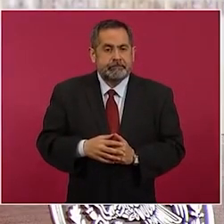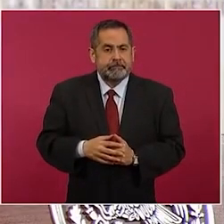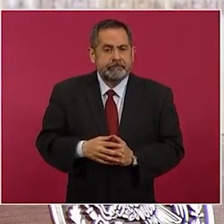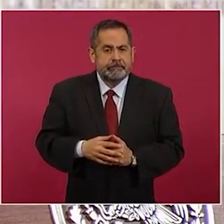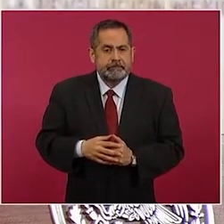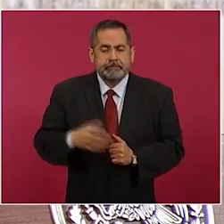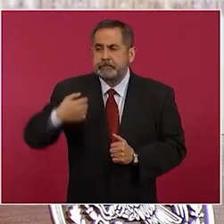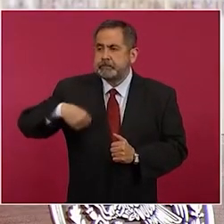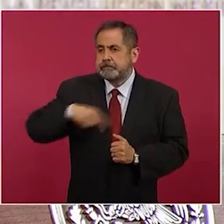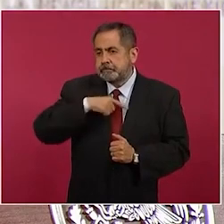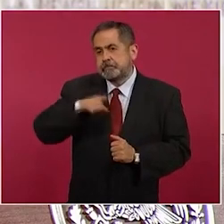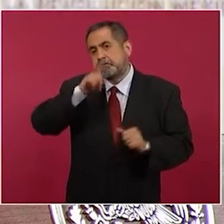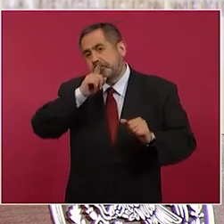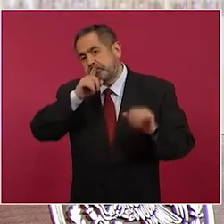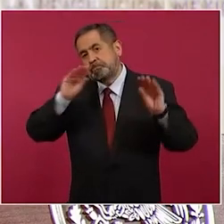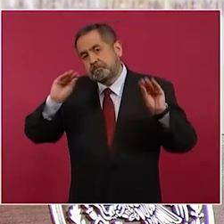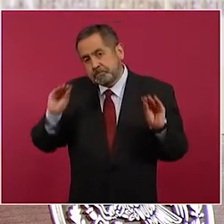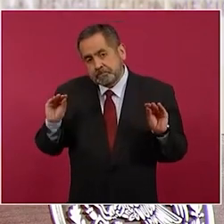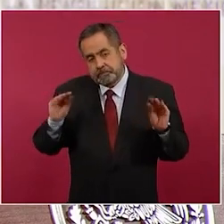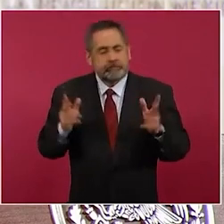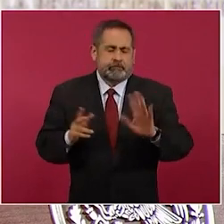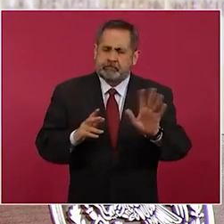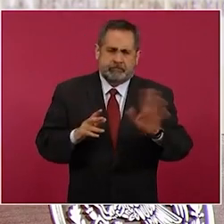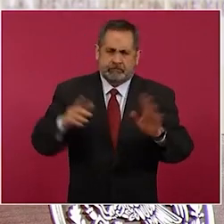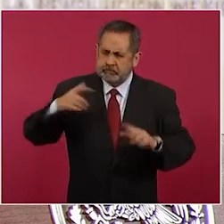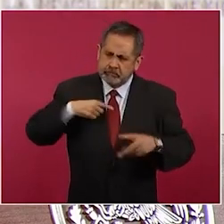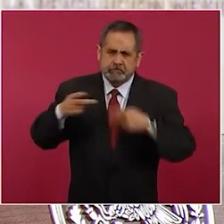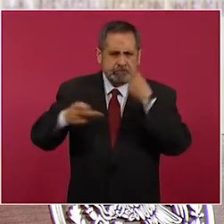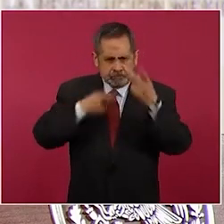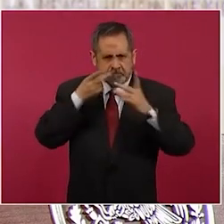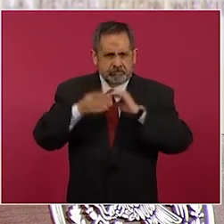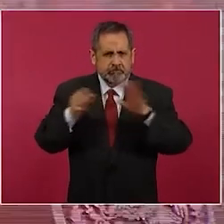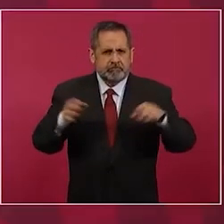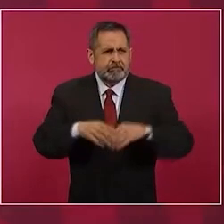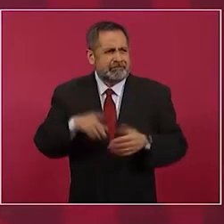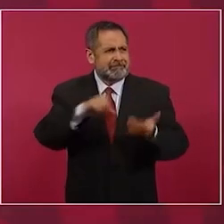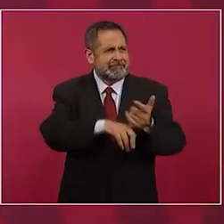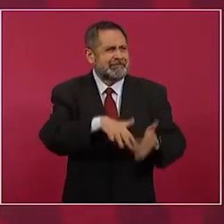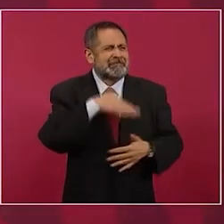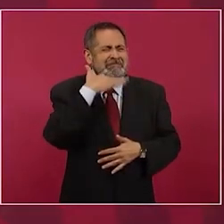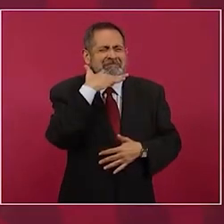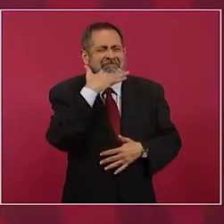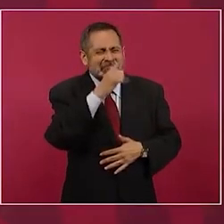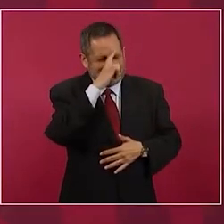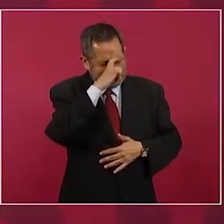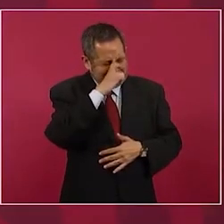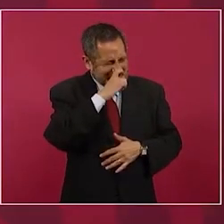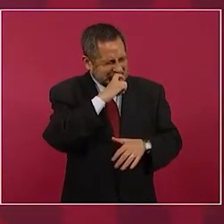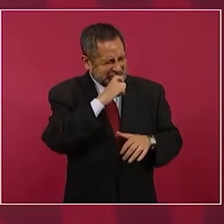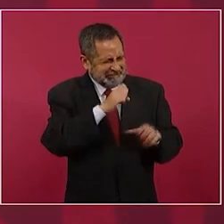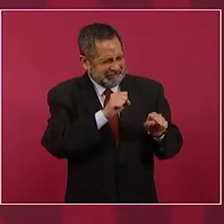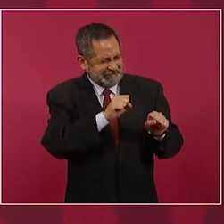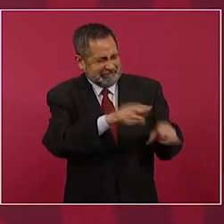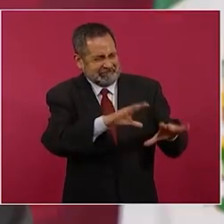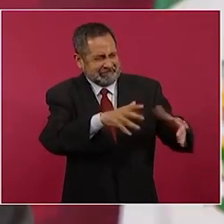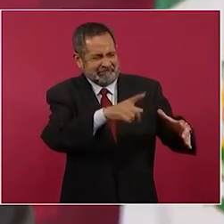quedarnos callados porque es la podredumbre el conservadurismo